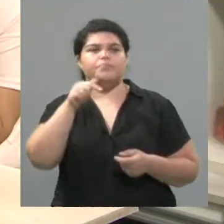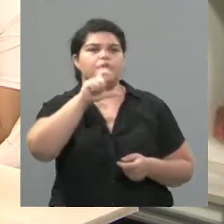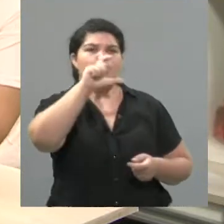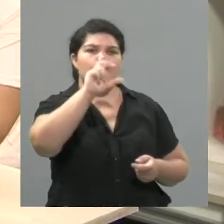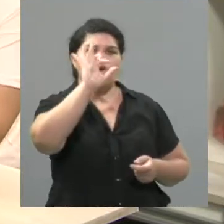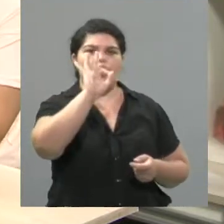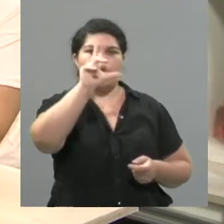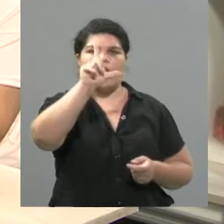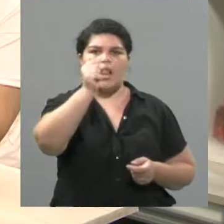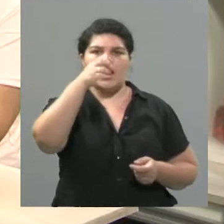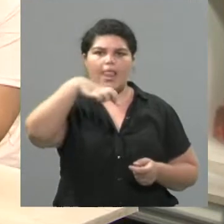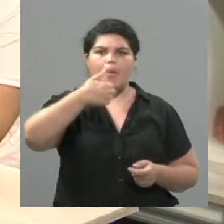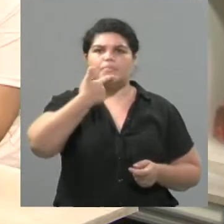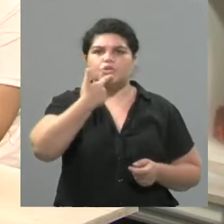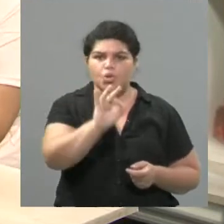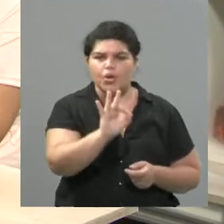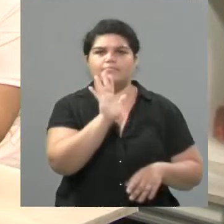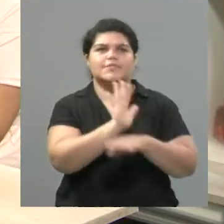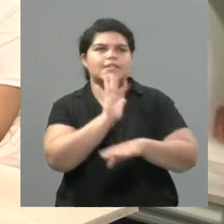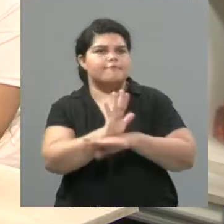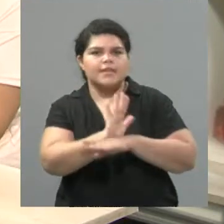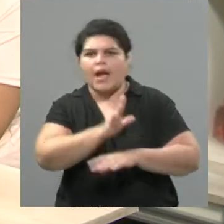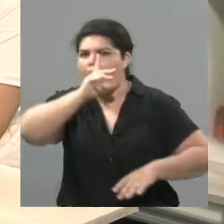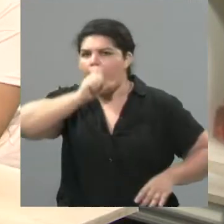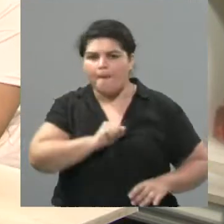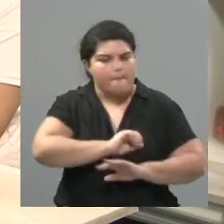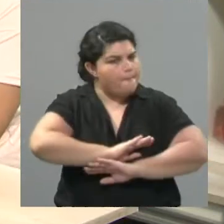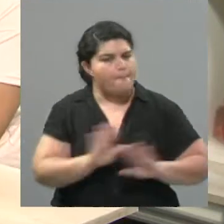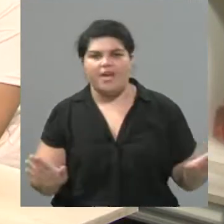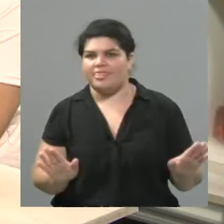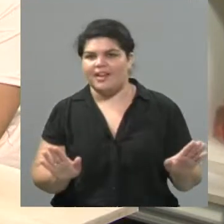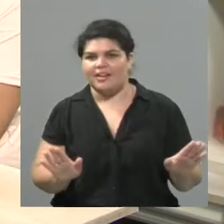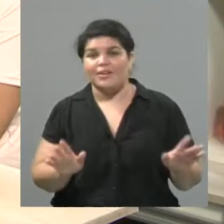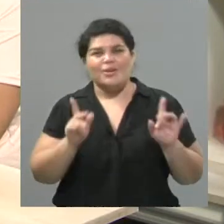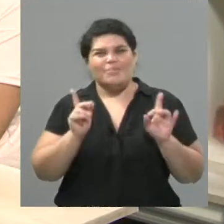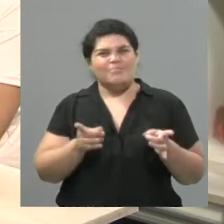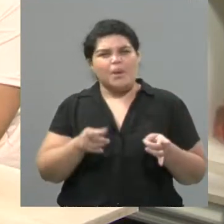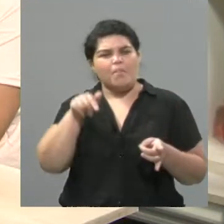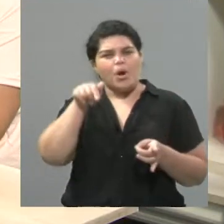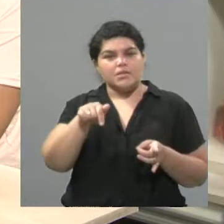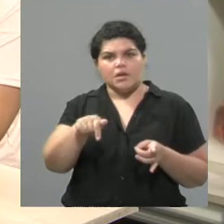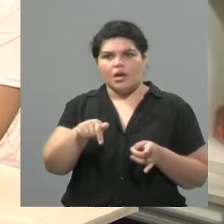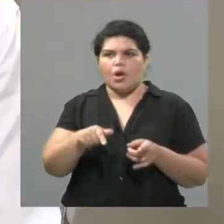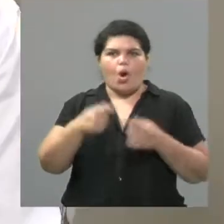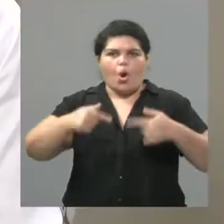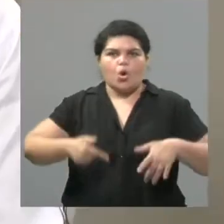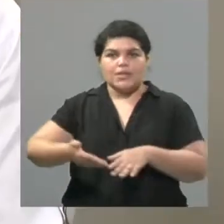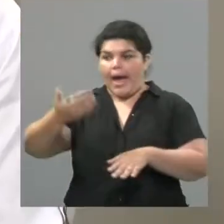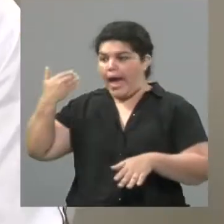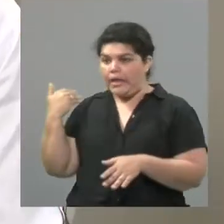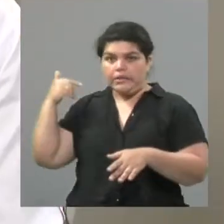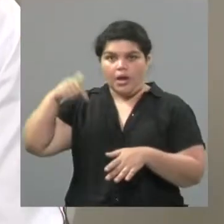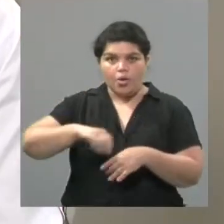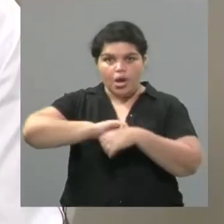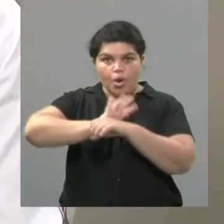pasa en ella, ¿no? Sí. Todo lo que le pasó, y sobre todo a vos, a partir del coronavirus. Sí, básicamente creemos que